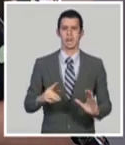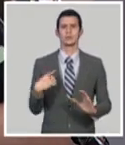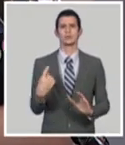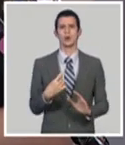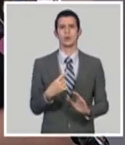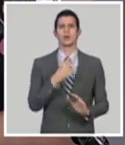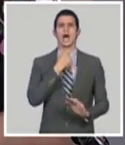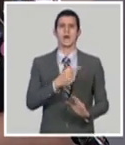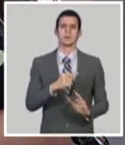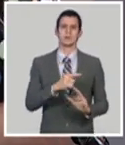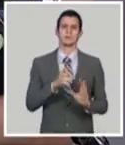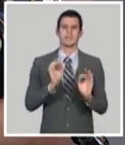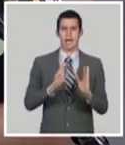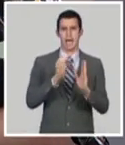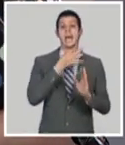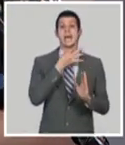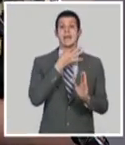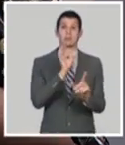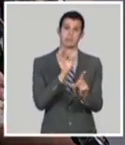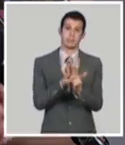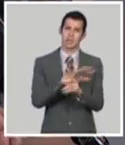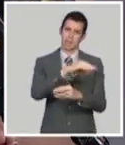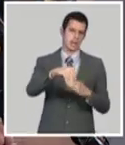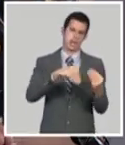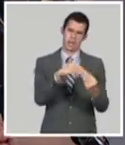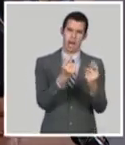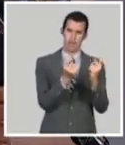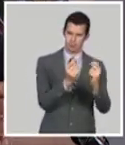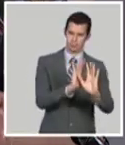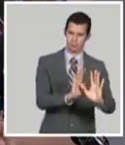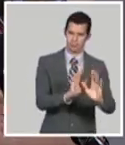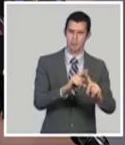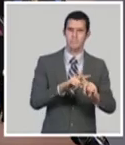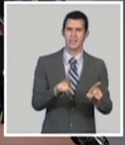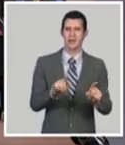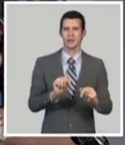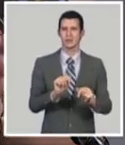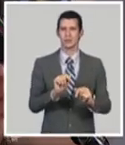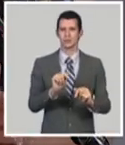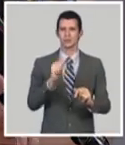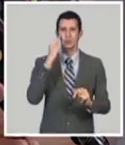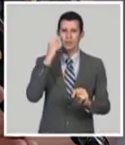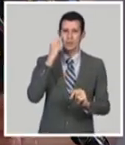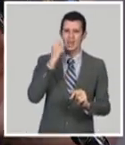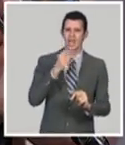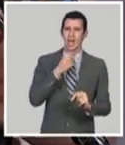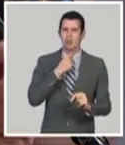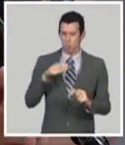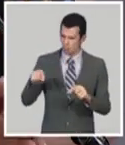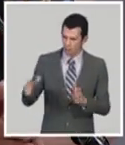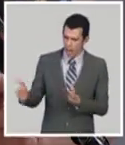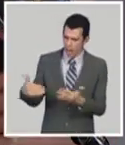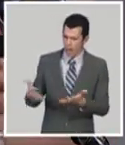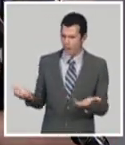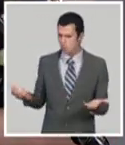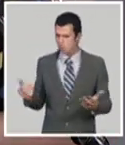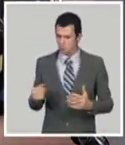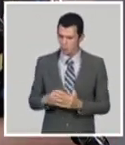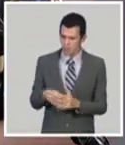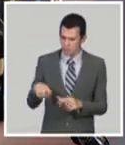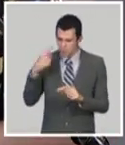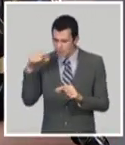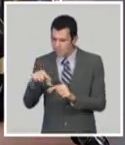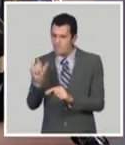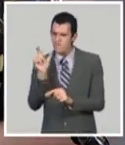que aquellas personas que su carga entraron al país en el año 2020, es decir, hasta la